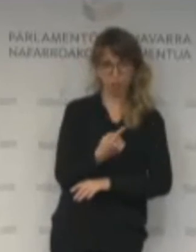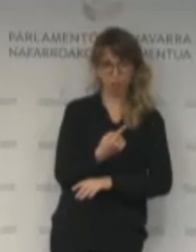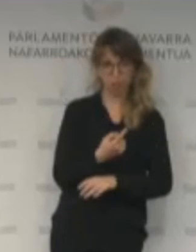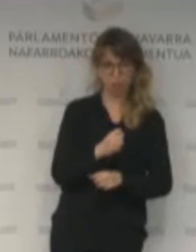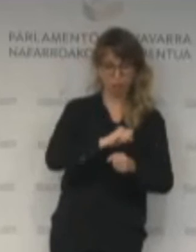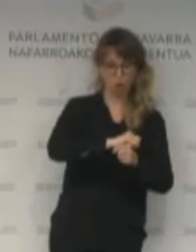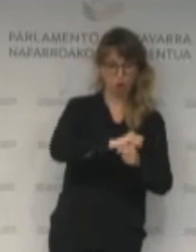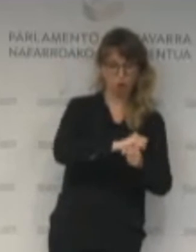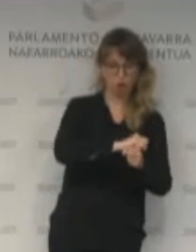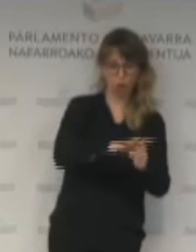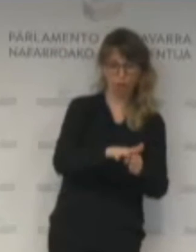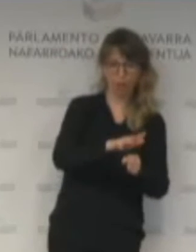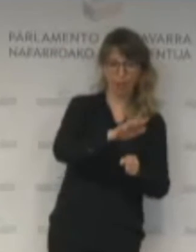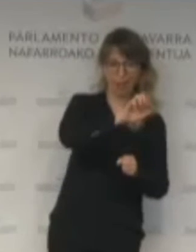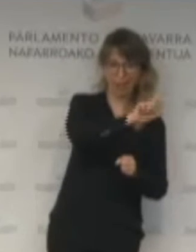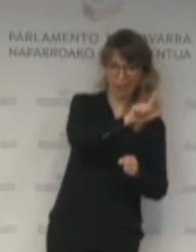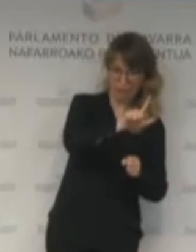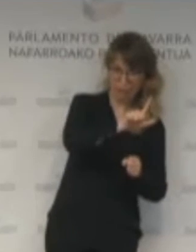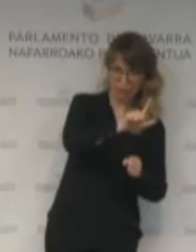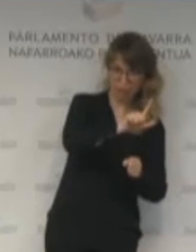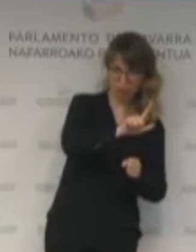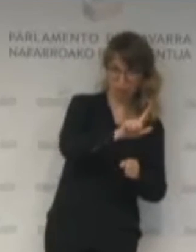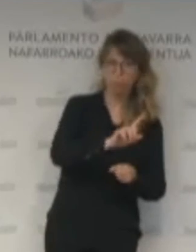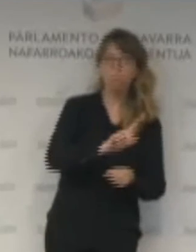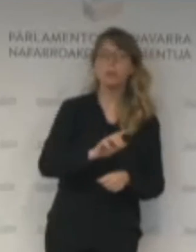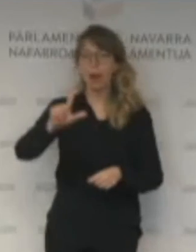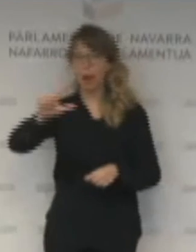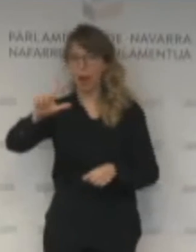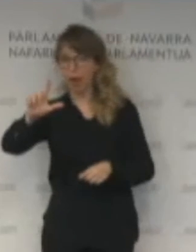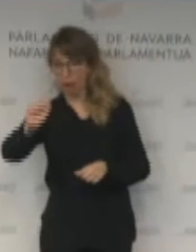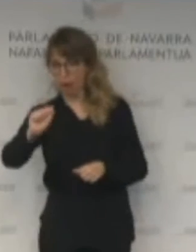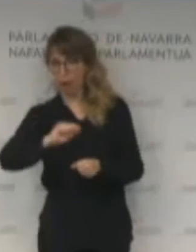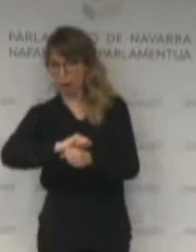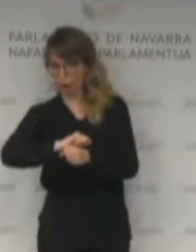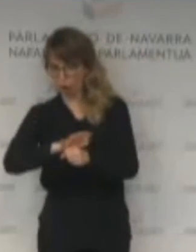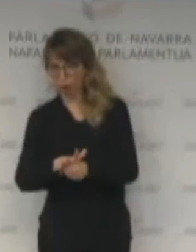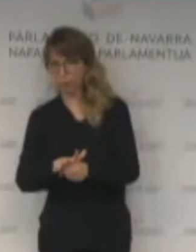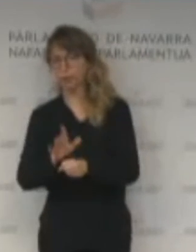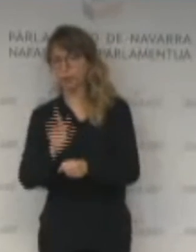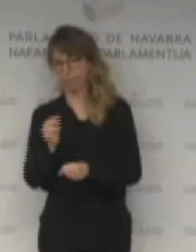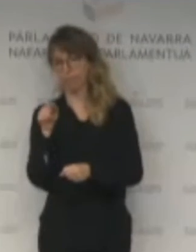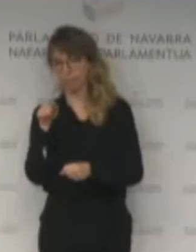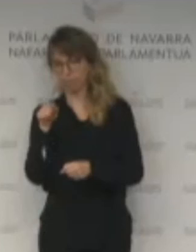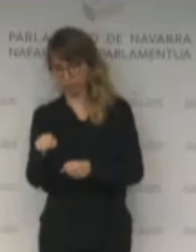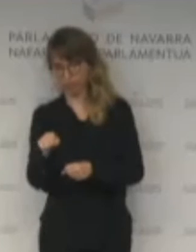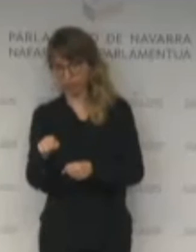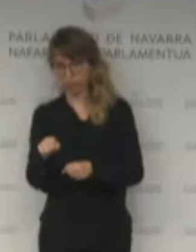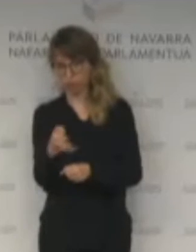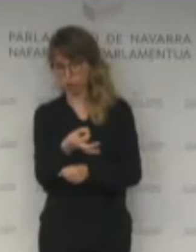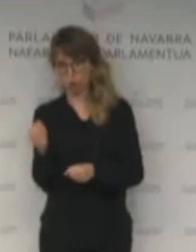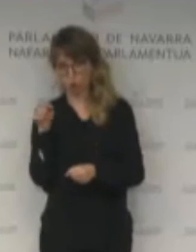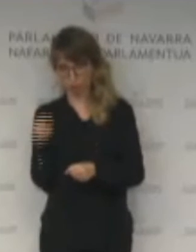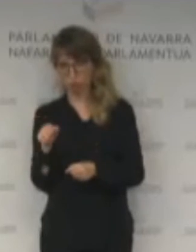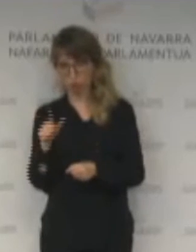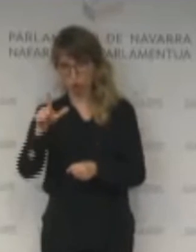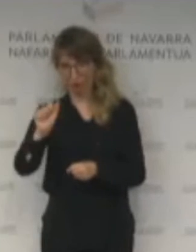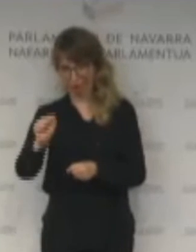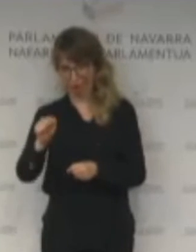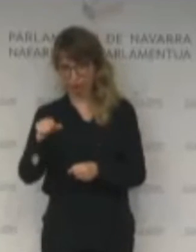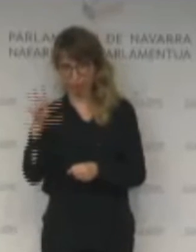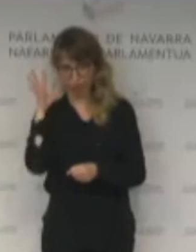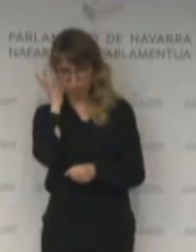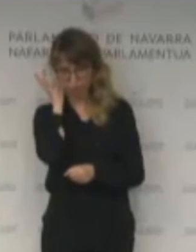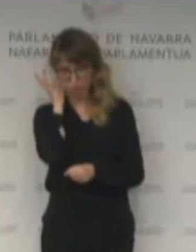la COVID, evidentemente la COVID es correcto. Evidentemente la COVID es correcto. Yo